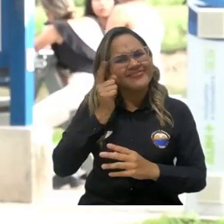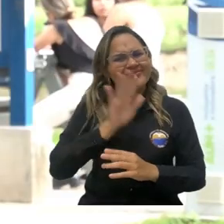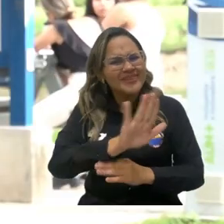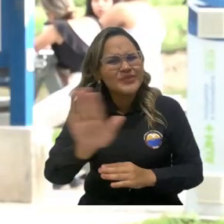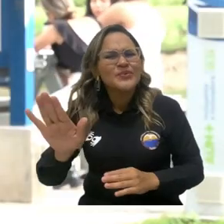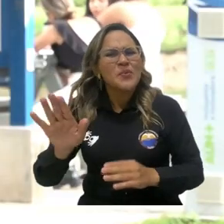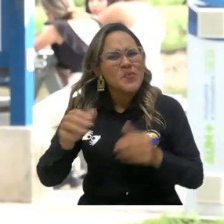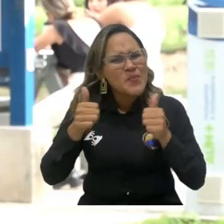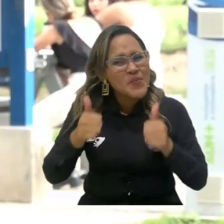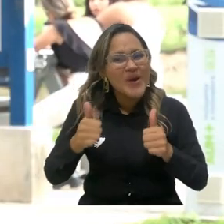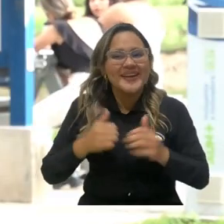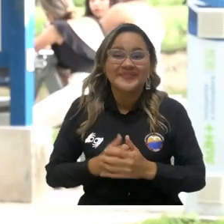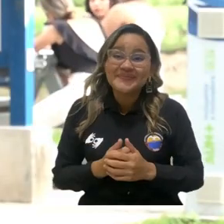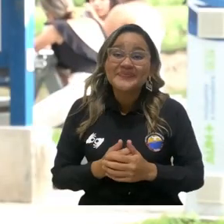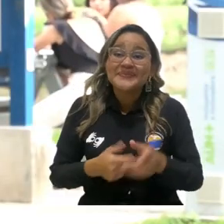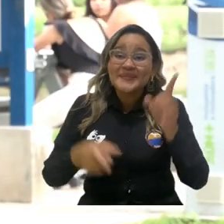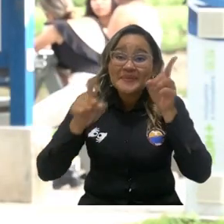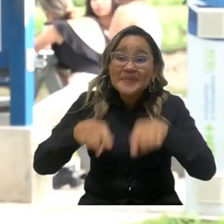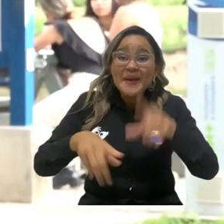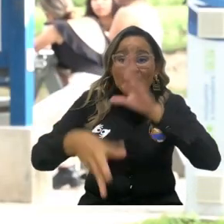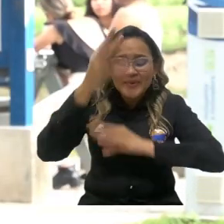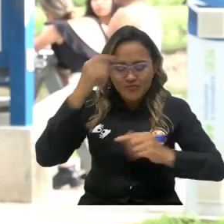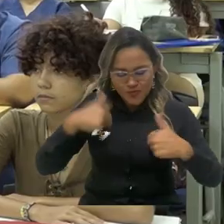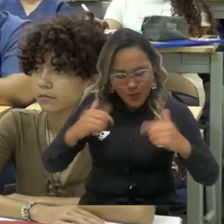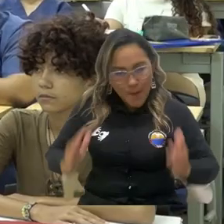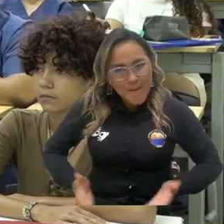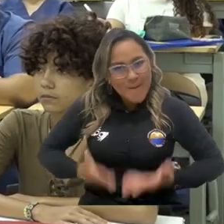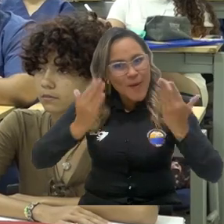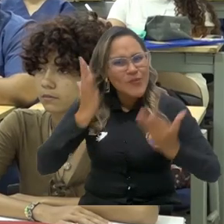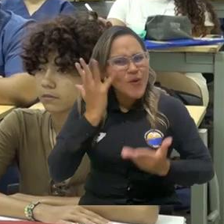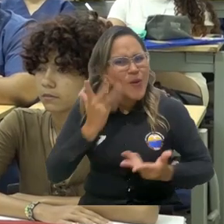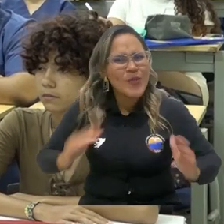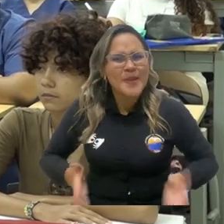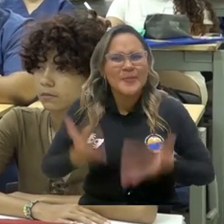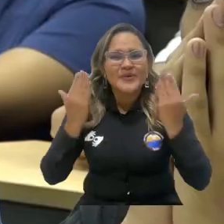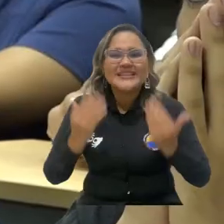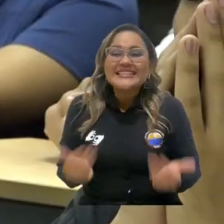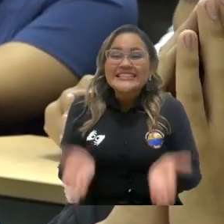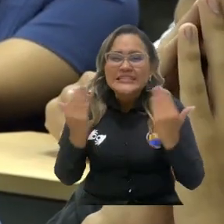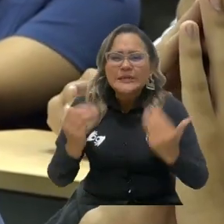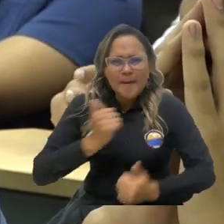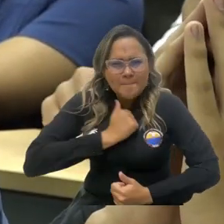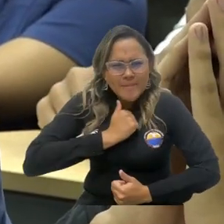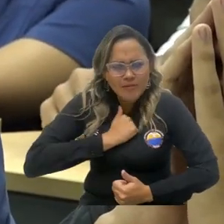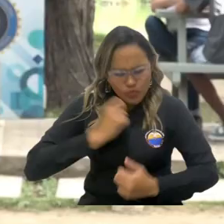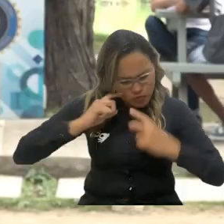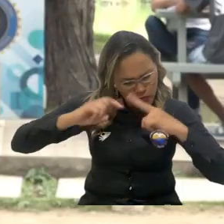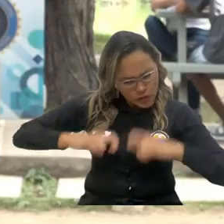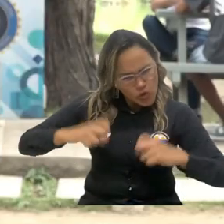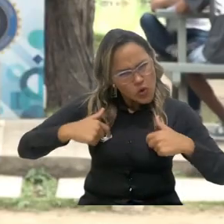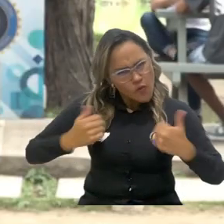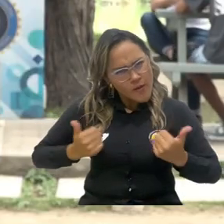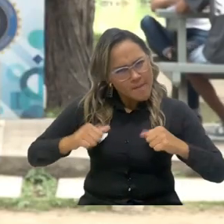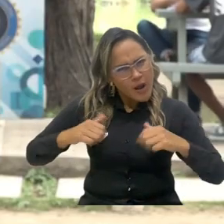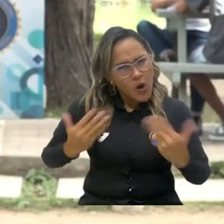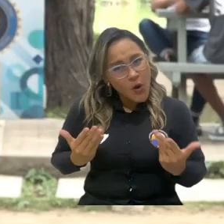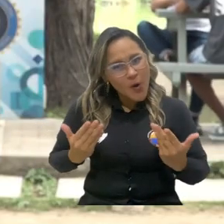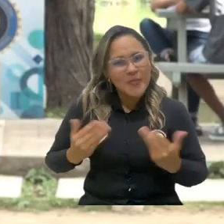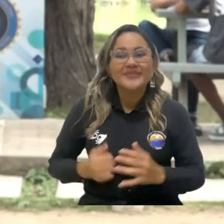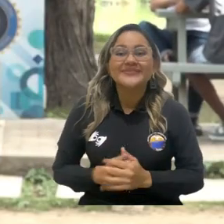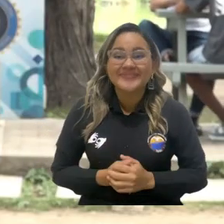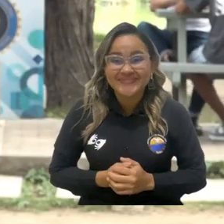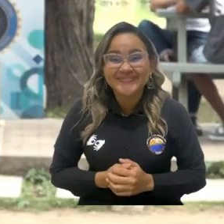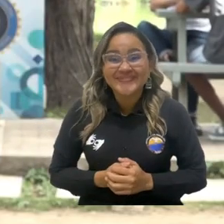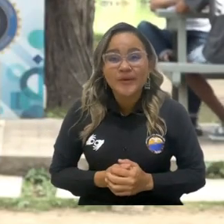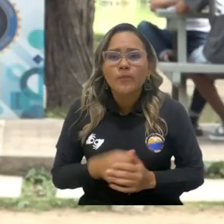cómo podemos ser mejores, cómo podemos mejorar cada día. Que estemos como en constante revisión de nosotros mismos